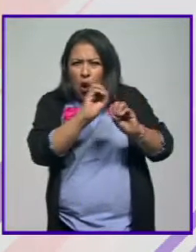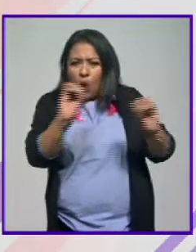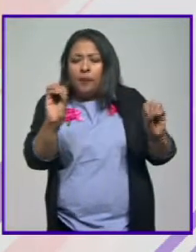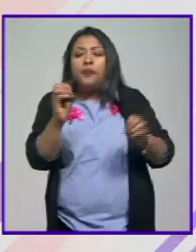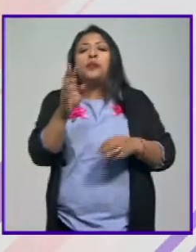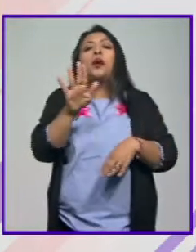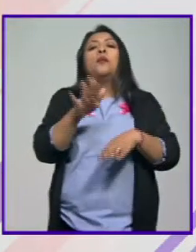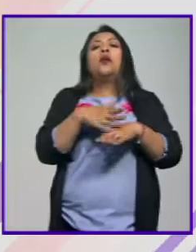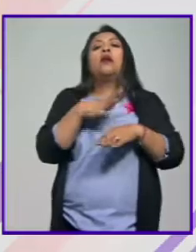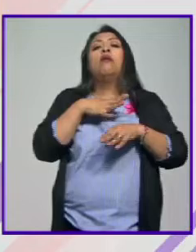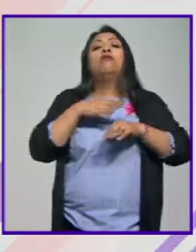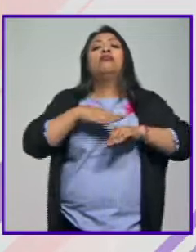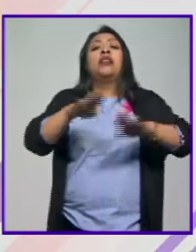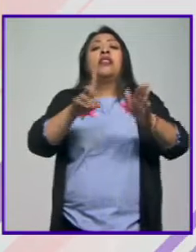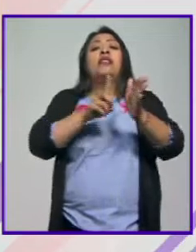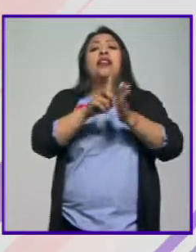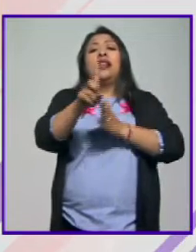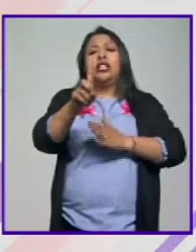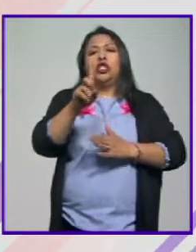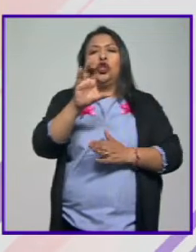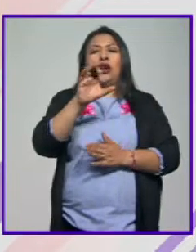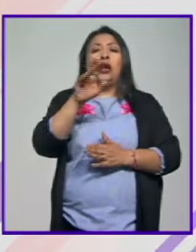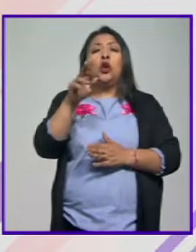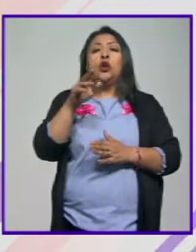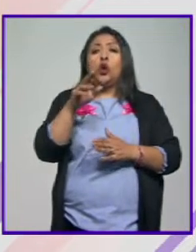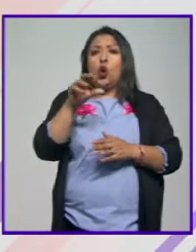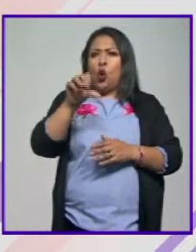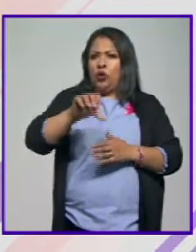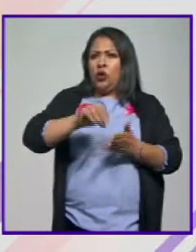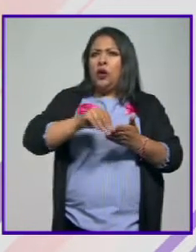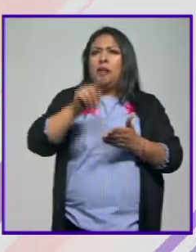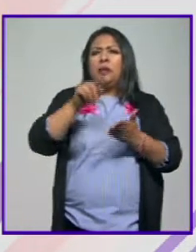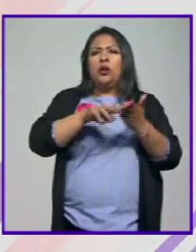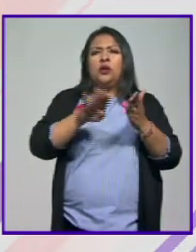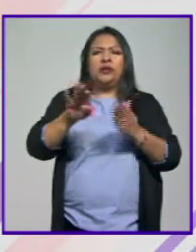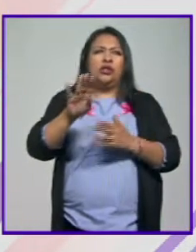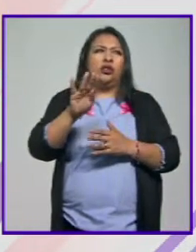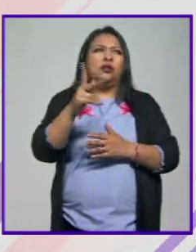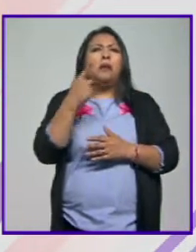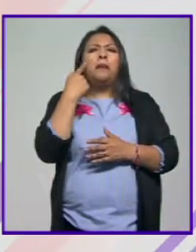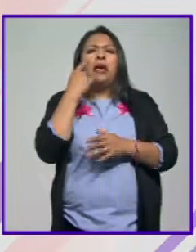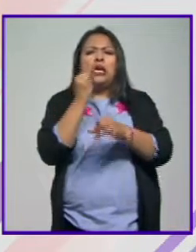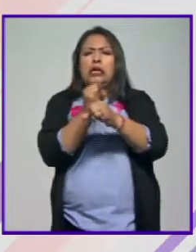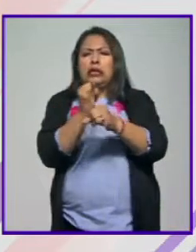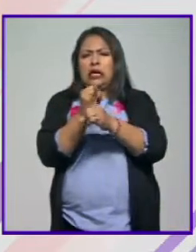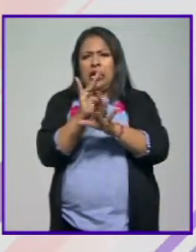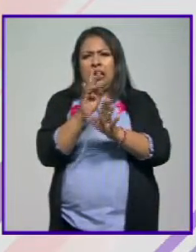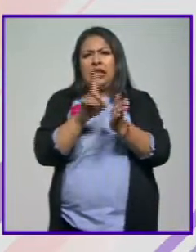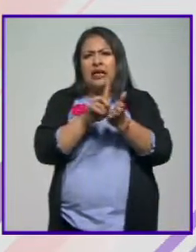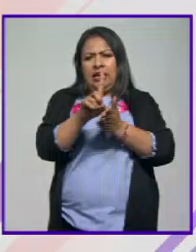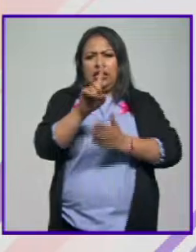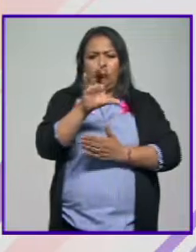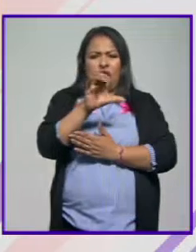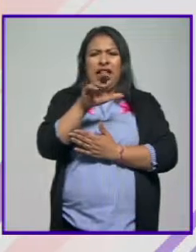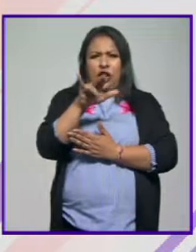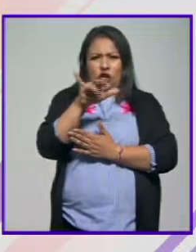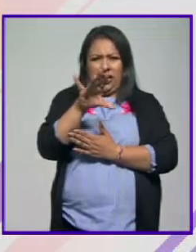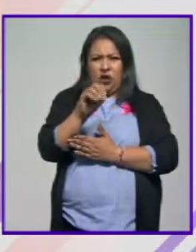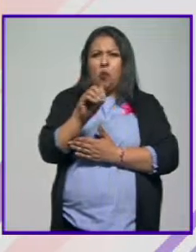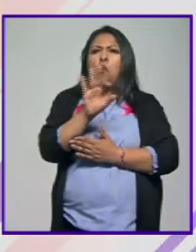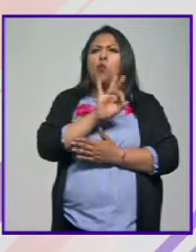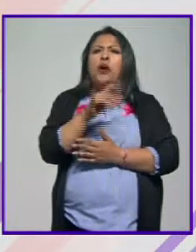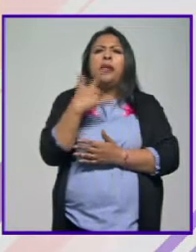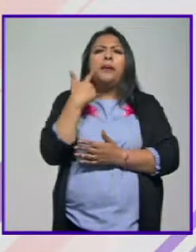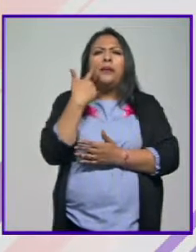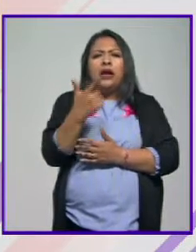está publicado el derecho canónico es vigente desde 1983, cualquiera que consulte en internet el derecho canónico puede